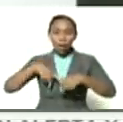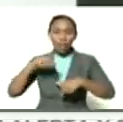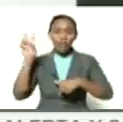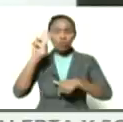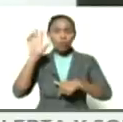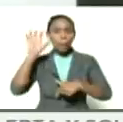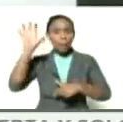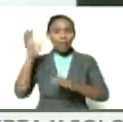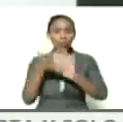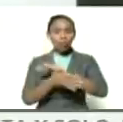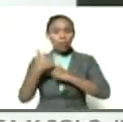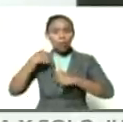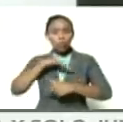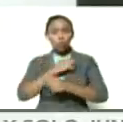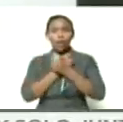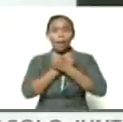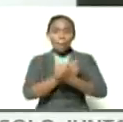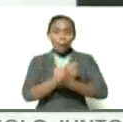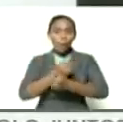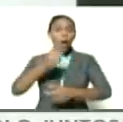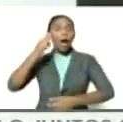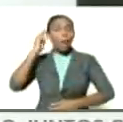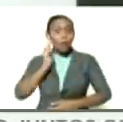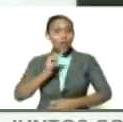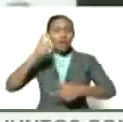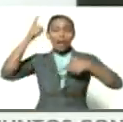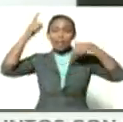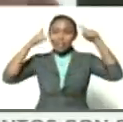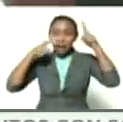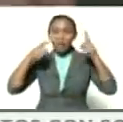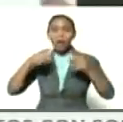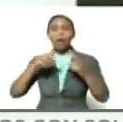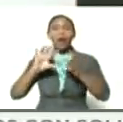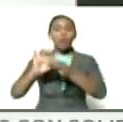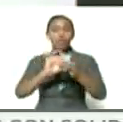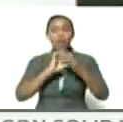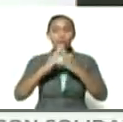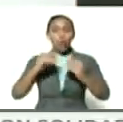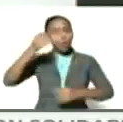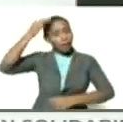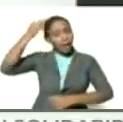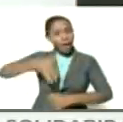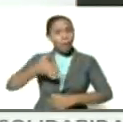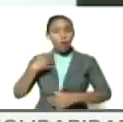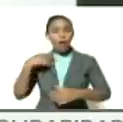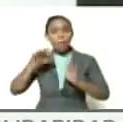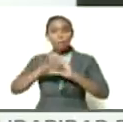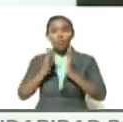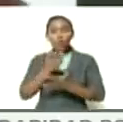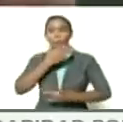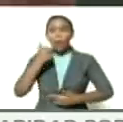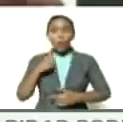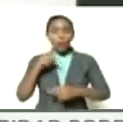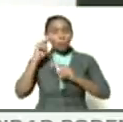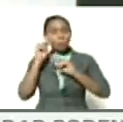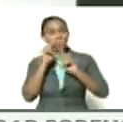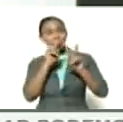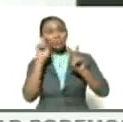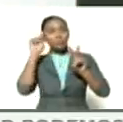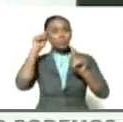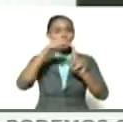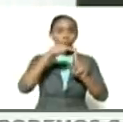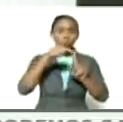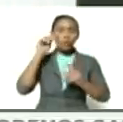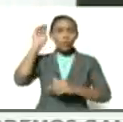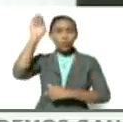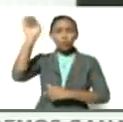La unidad de todos los que amamos a Bolívar, a Chávez. La unidad de todos los que creemos que el futuro puede ser mejor. Y miramos hacia el futuro, pero luchamos